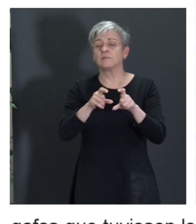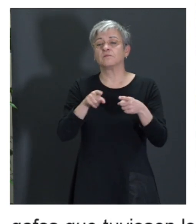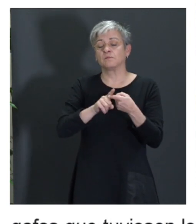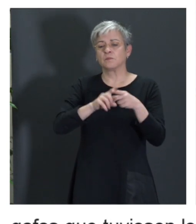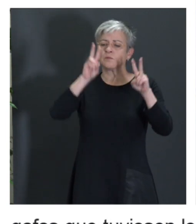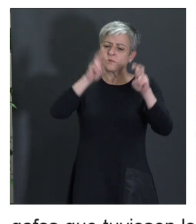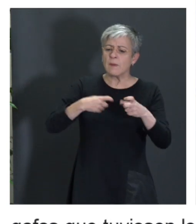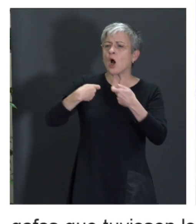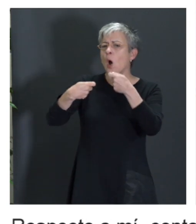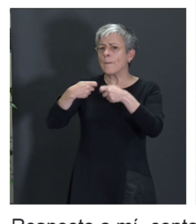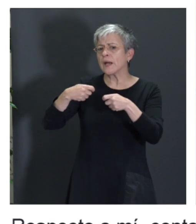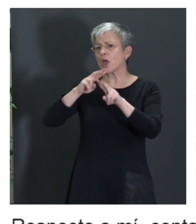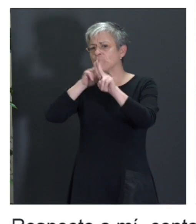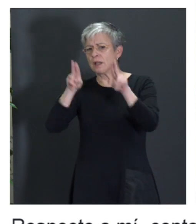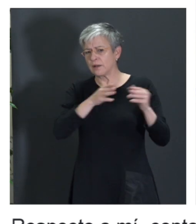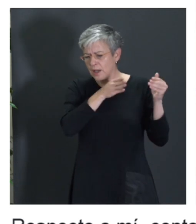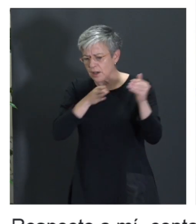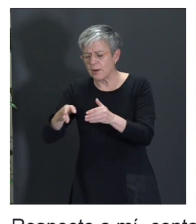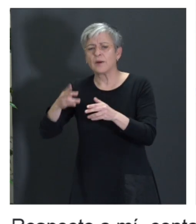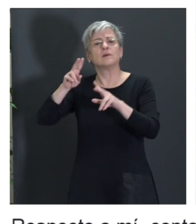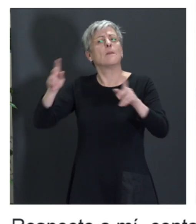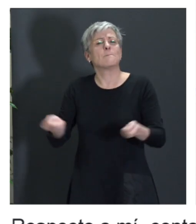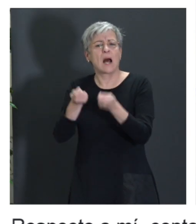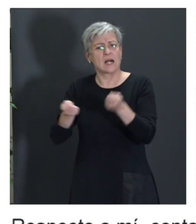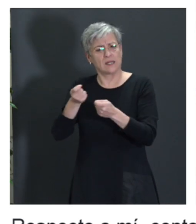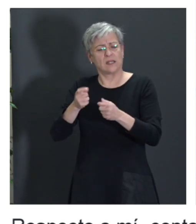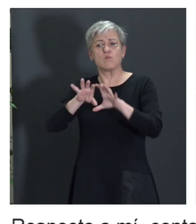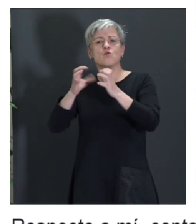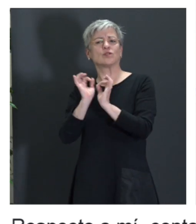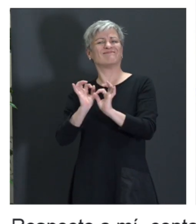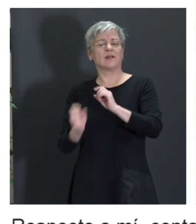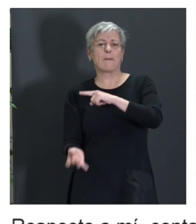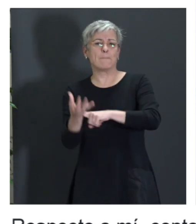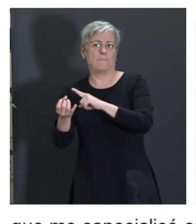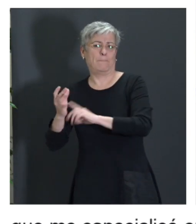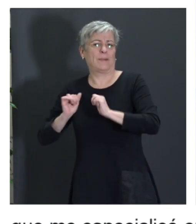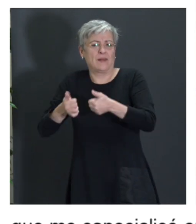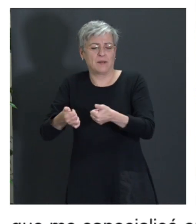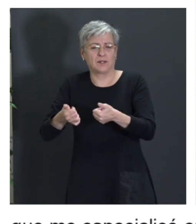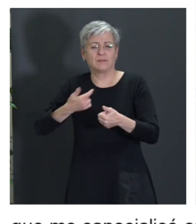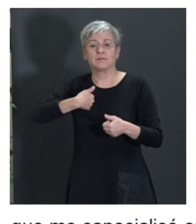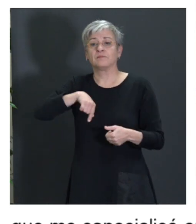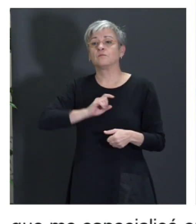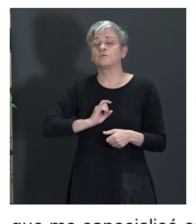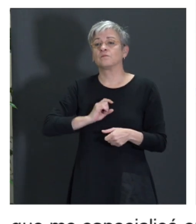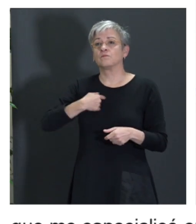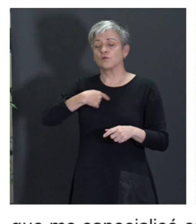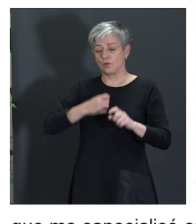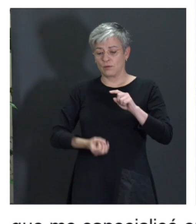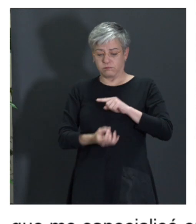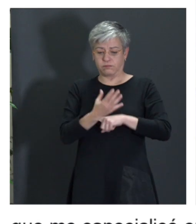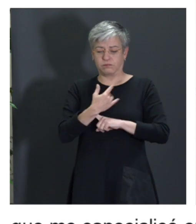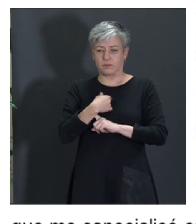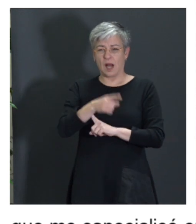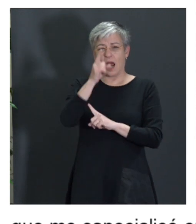comercio internacional y en el marketing y en el mundo del emprendimiento. Que fundamos la asociación